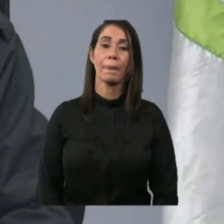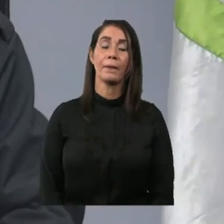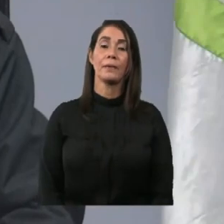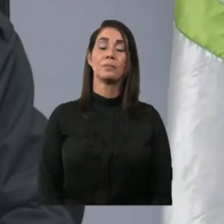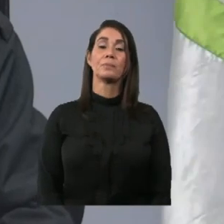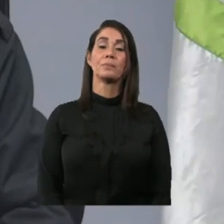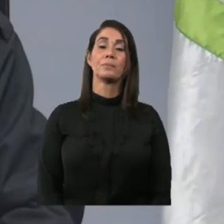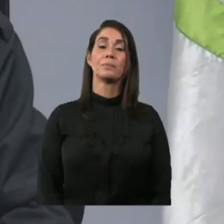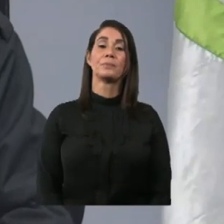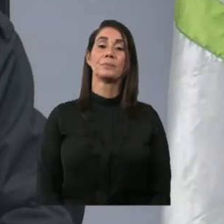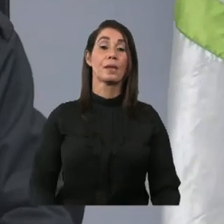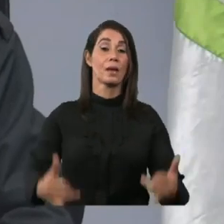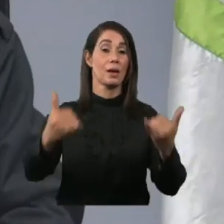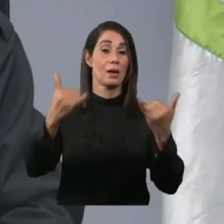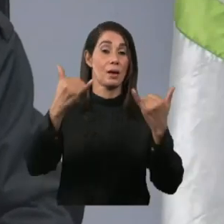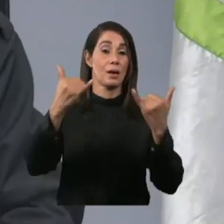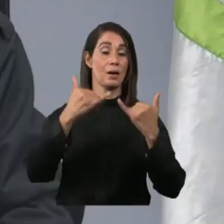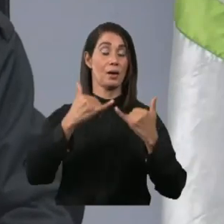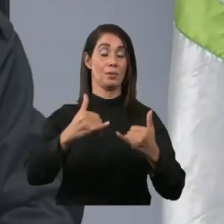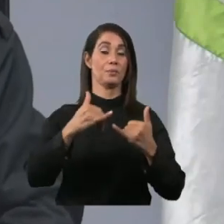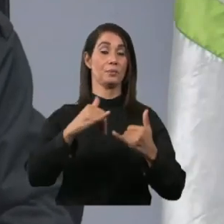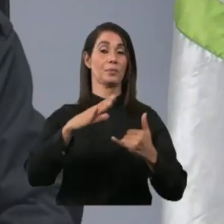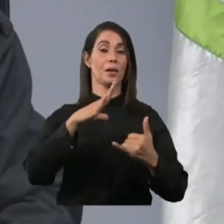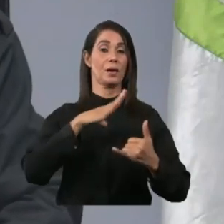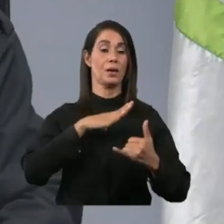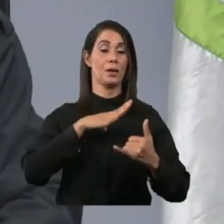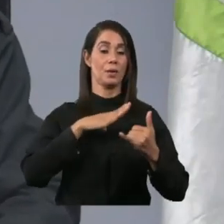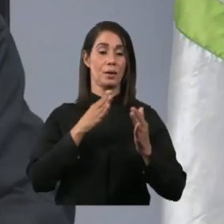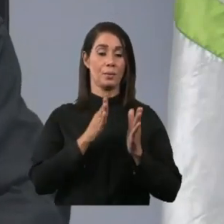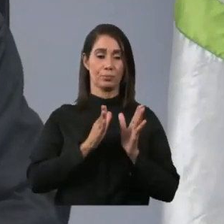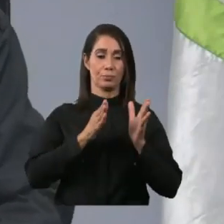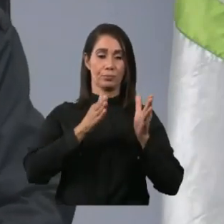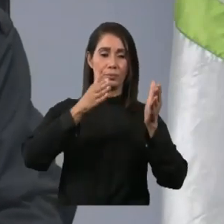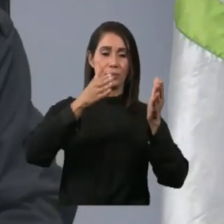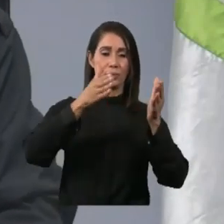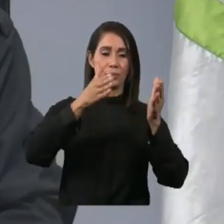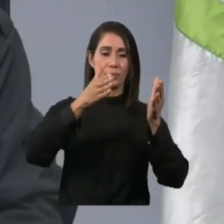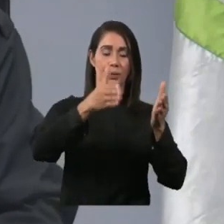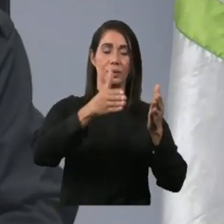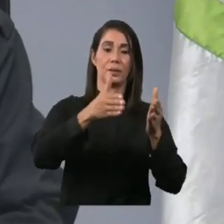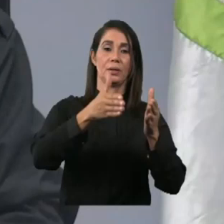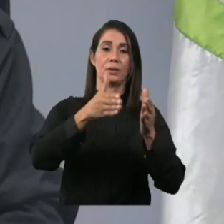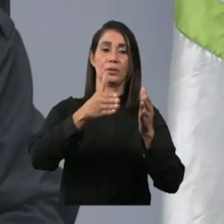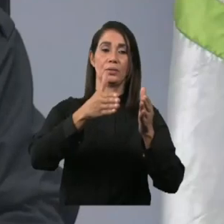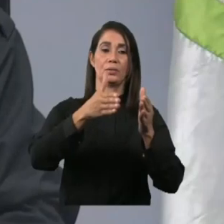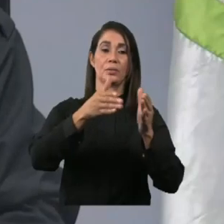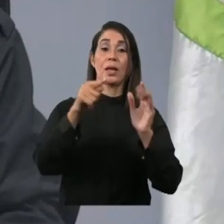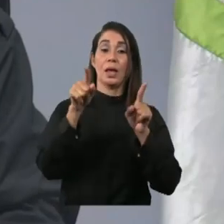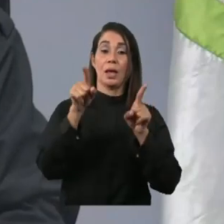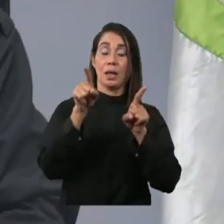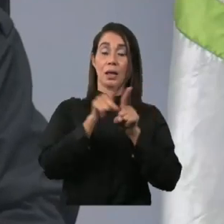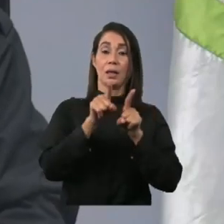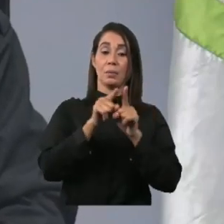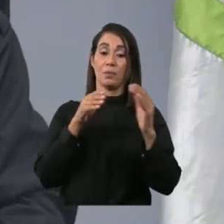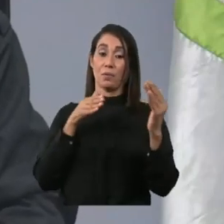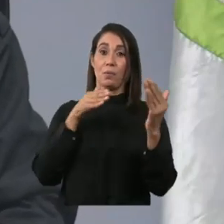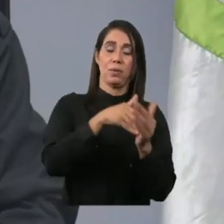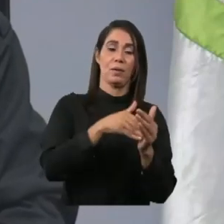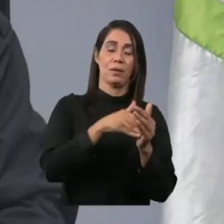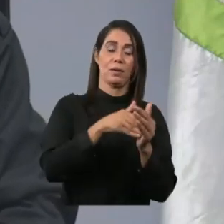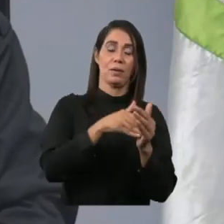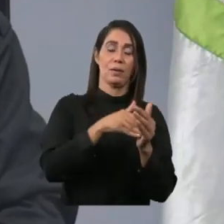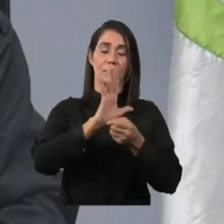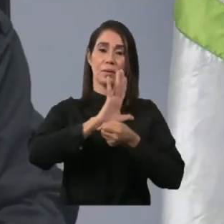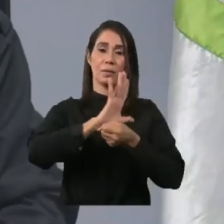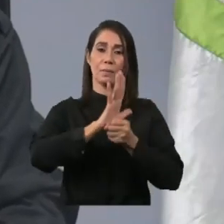dirección de local nuestra también fue afectada por el COVID durante el proceso como